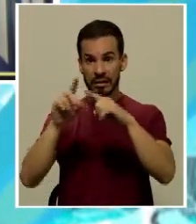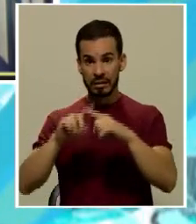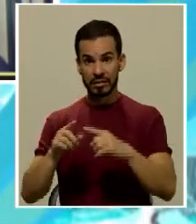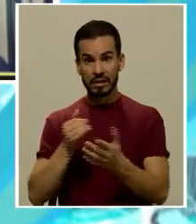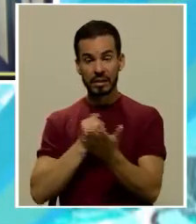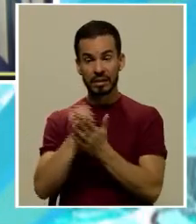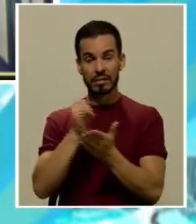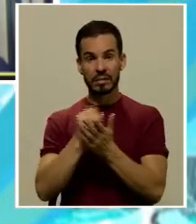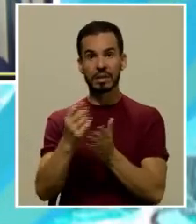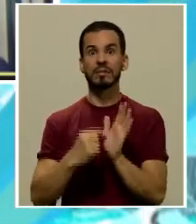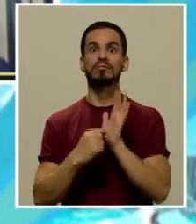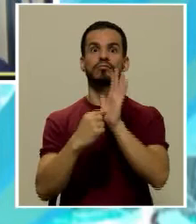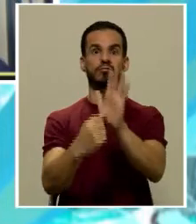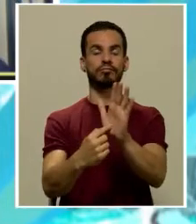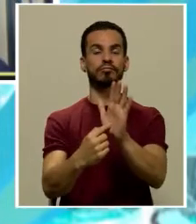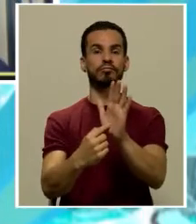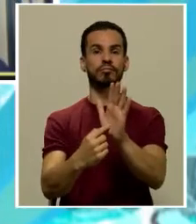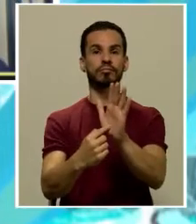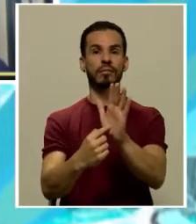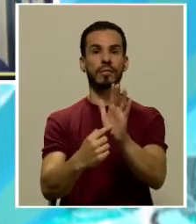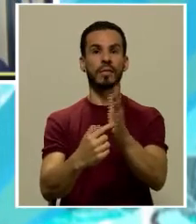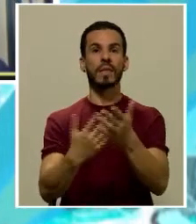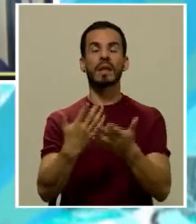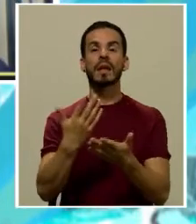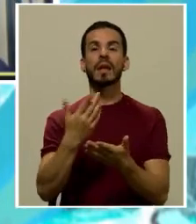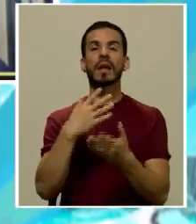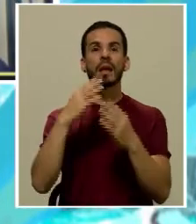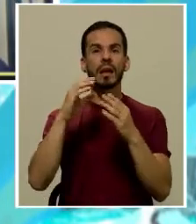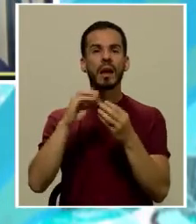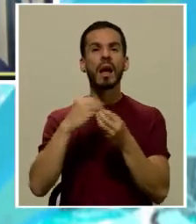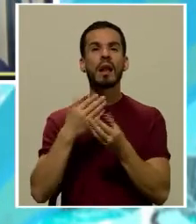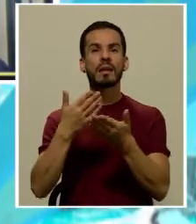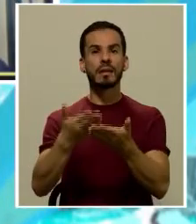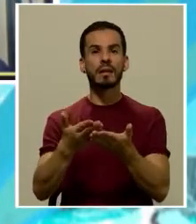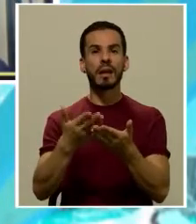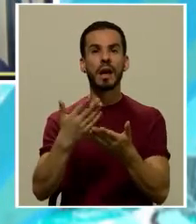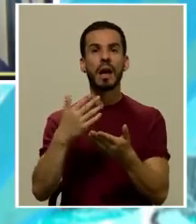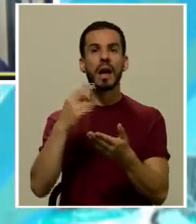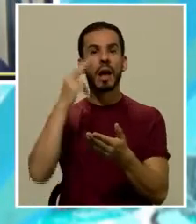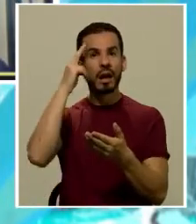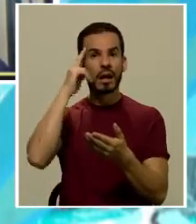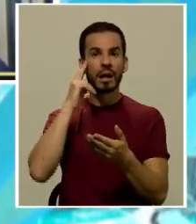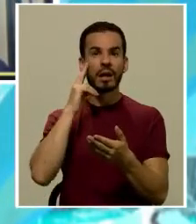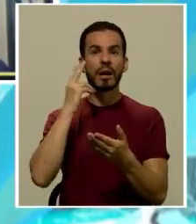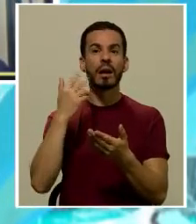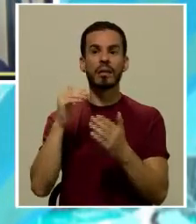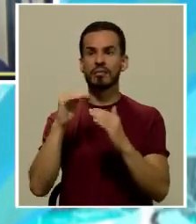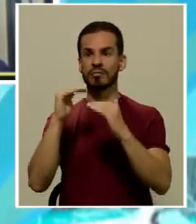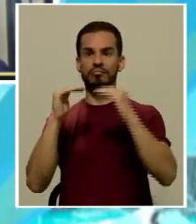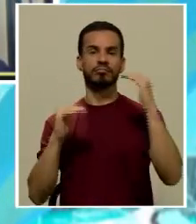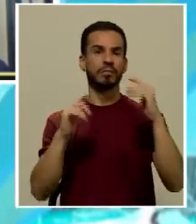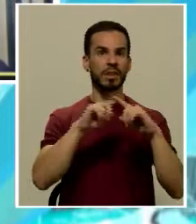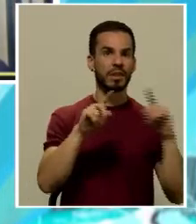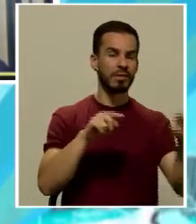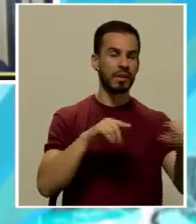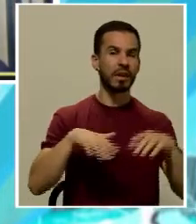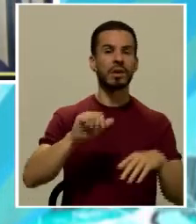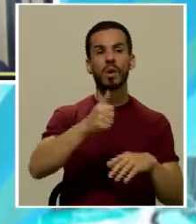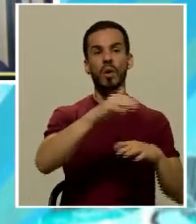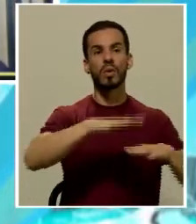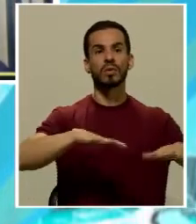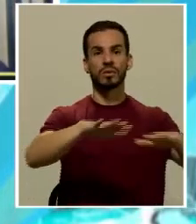investigaciones que revelan el trato diferente que se le da a los afroamericanos con respecto a otros sectores